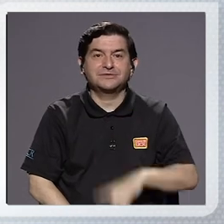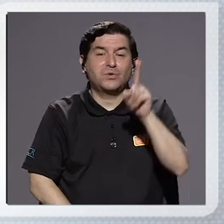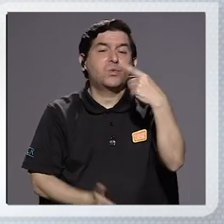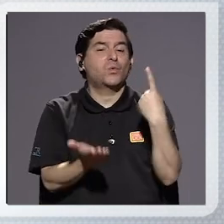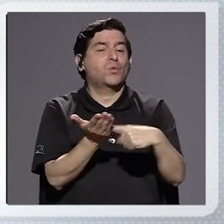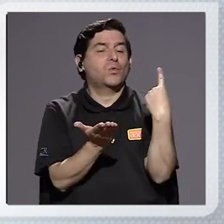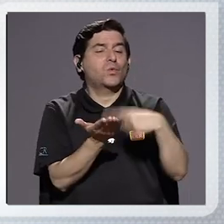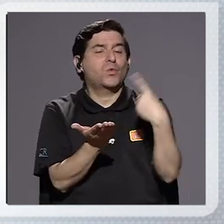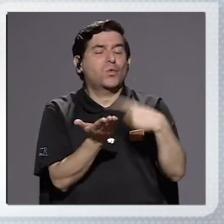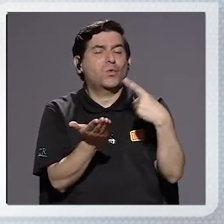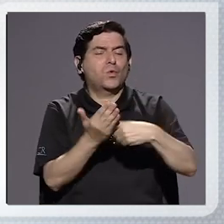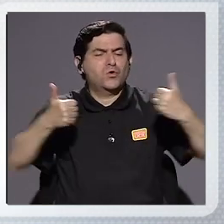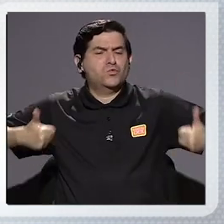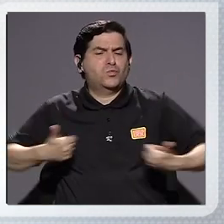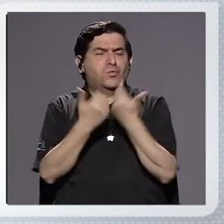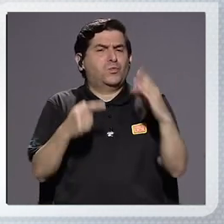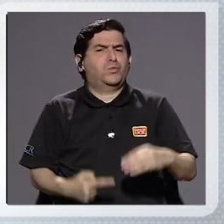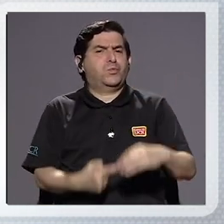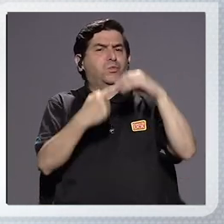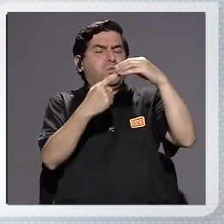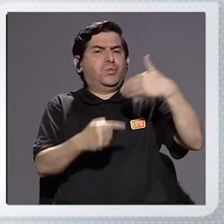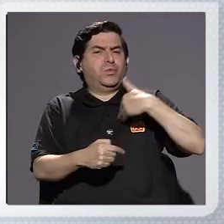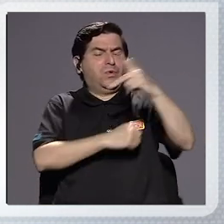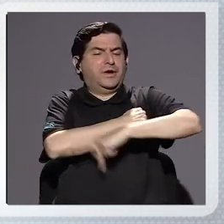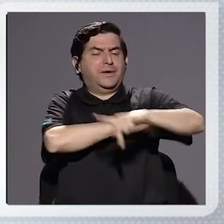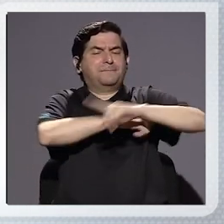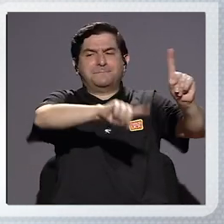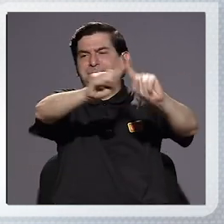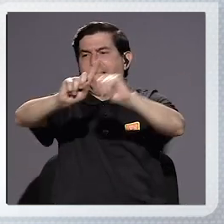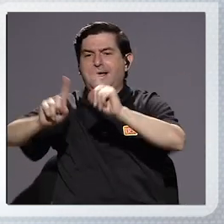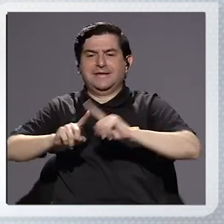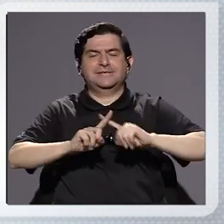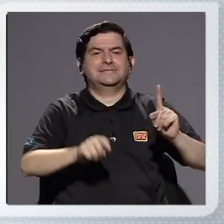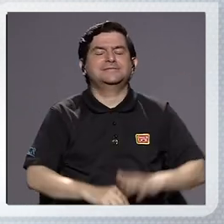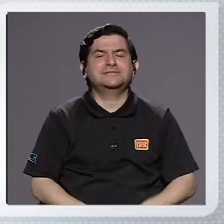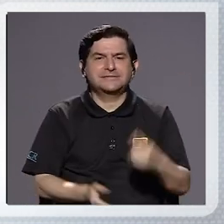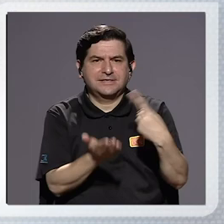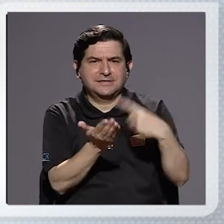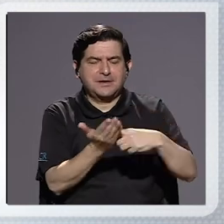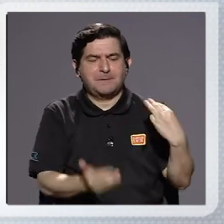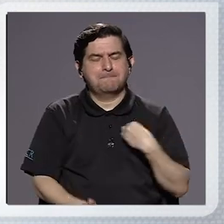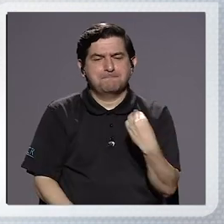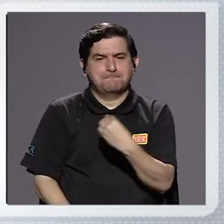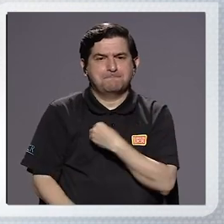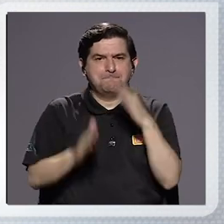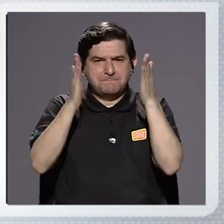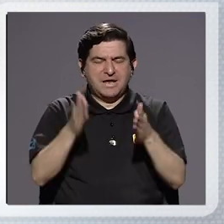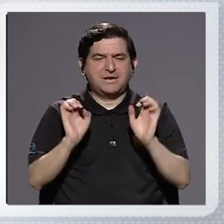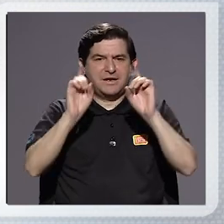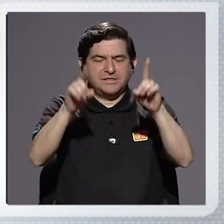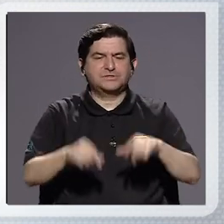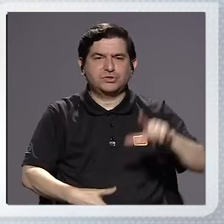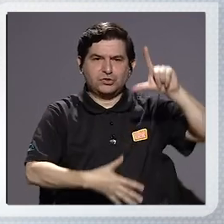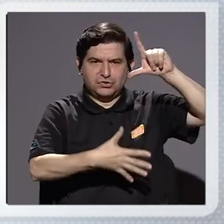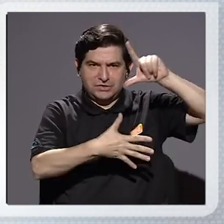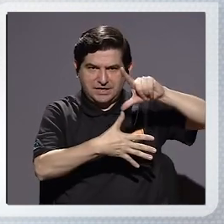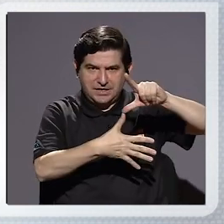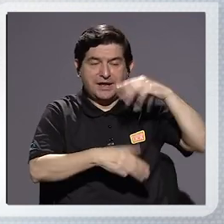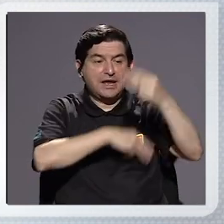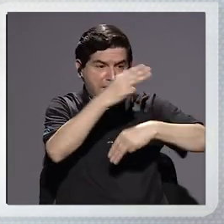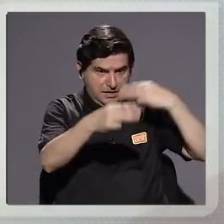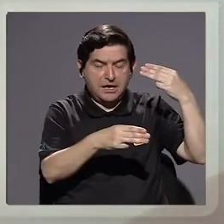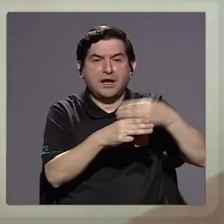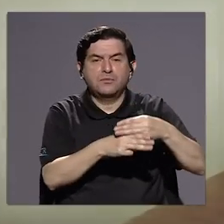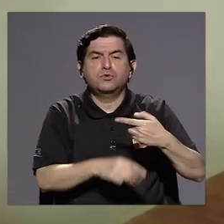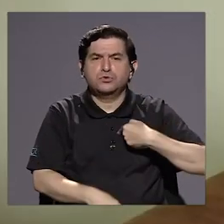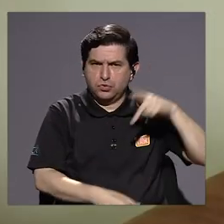discusiones y los desafíos más grandes que han tenido los países. Las discusiones de los ministros de Educación en América Latina y en el mundo,